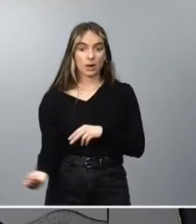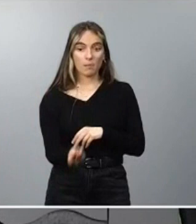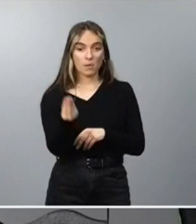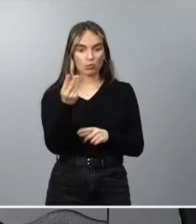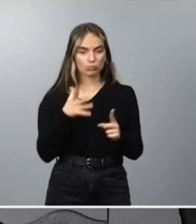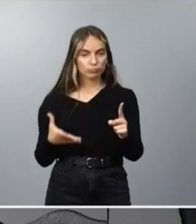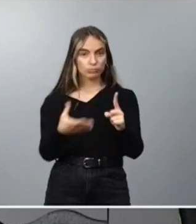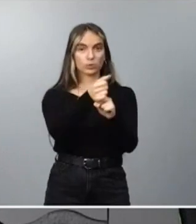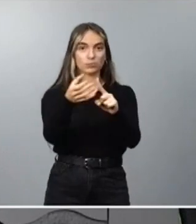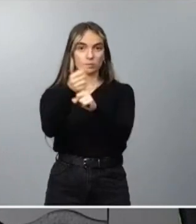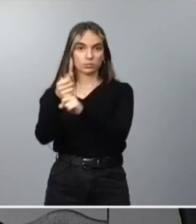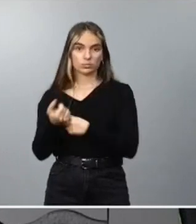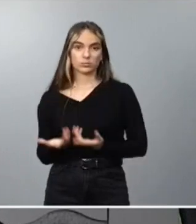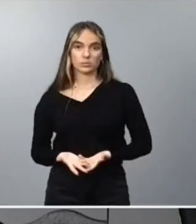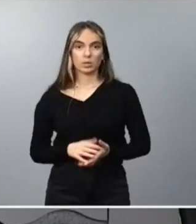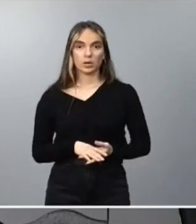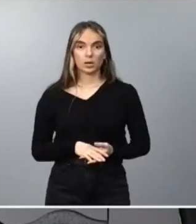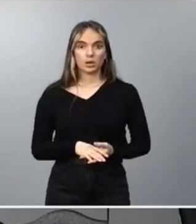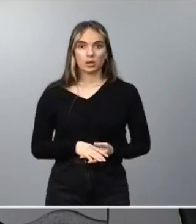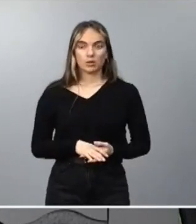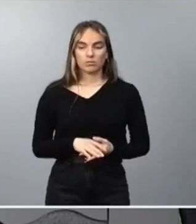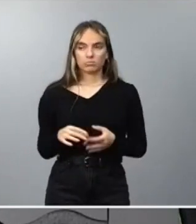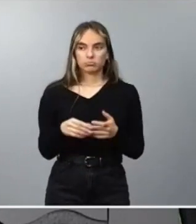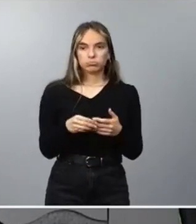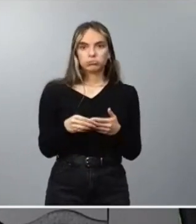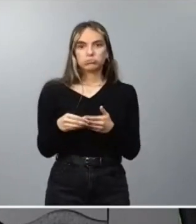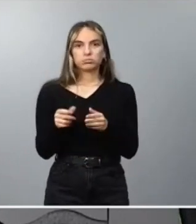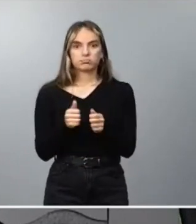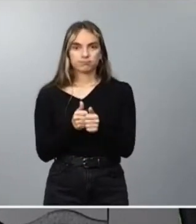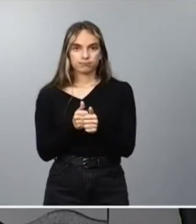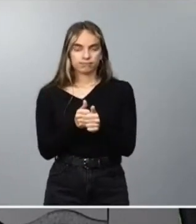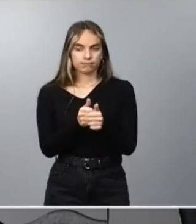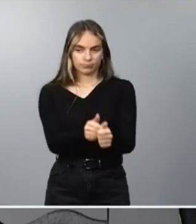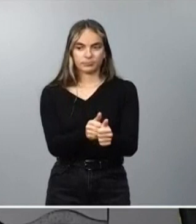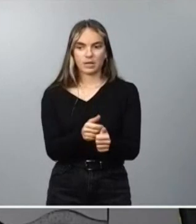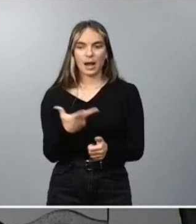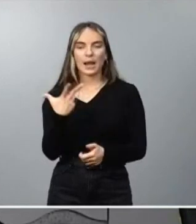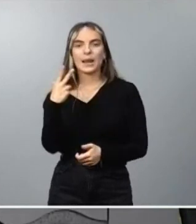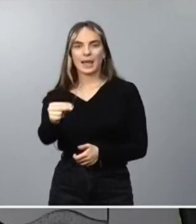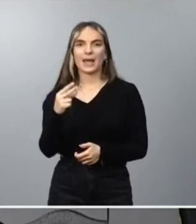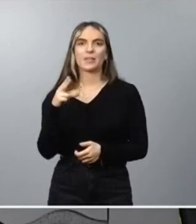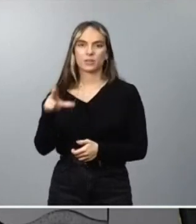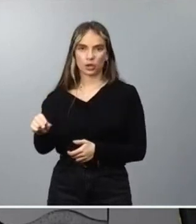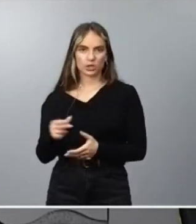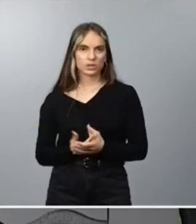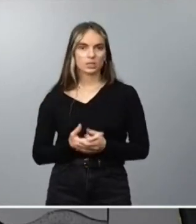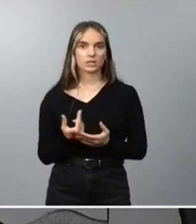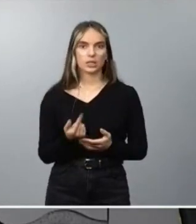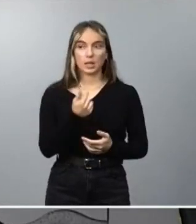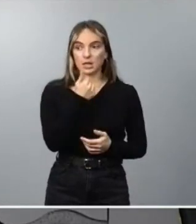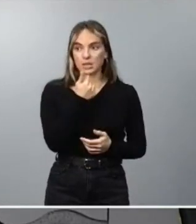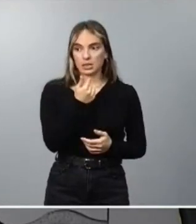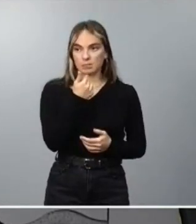arrastrar por negacionistas o por populistas que con una alta dosis demagogia y siempre coincidiendo con citas